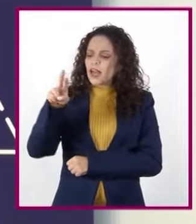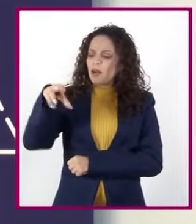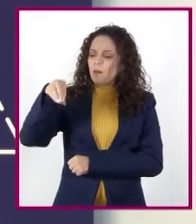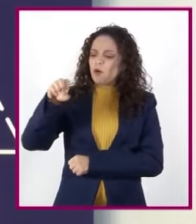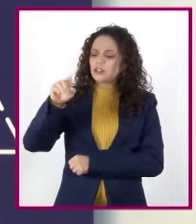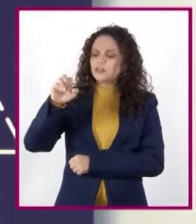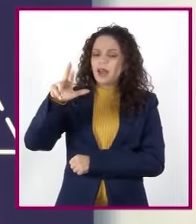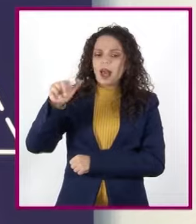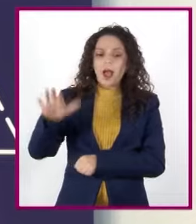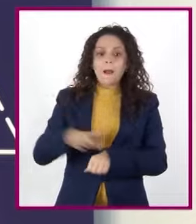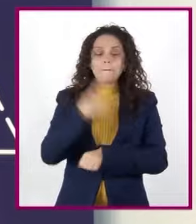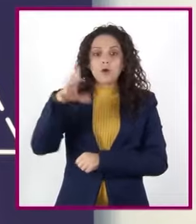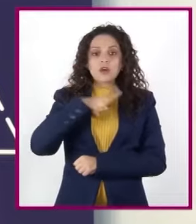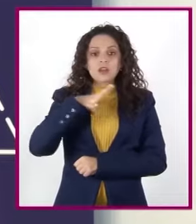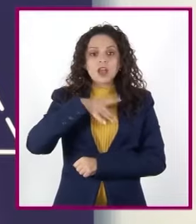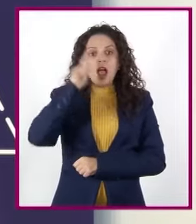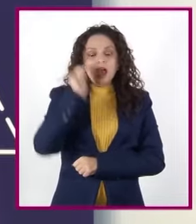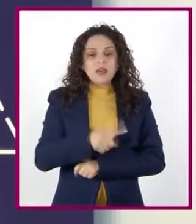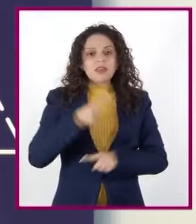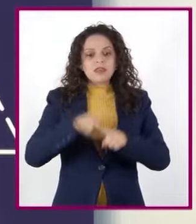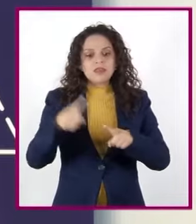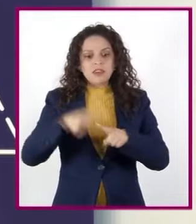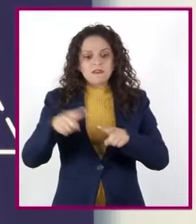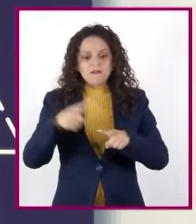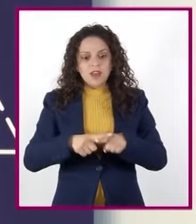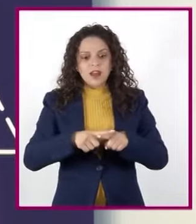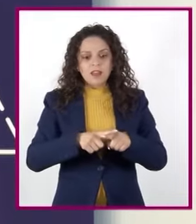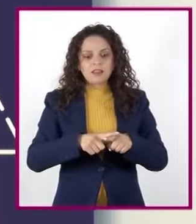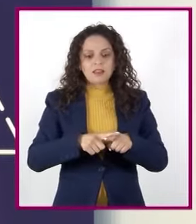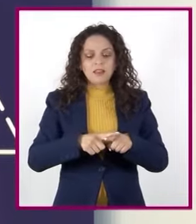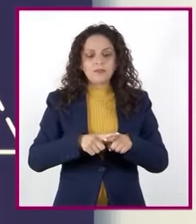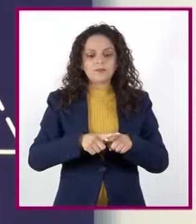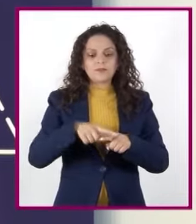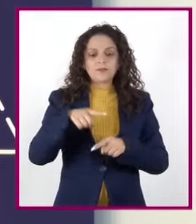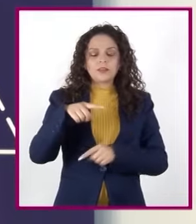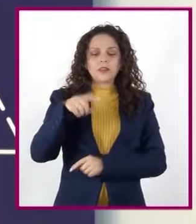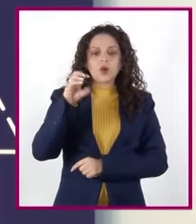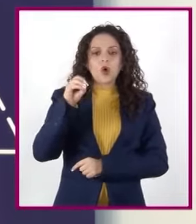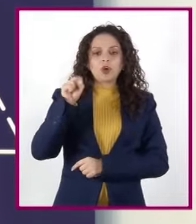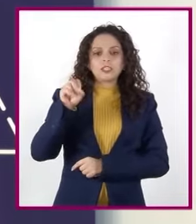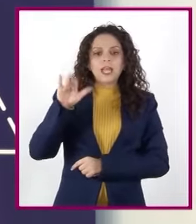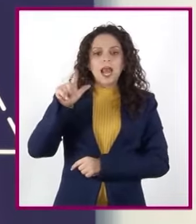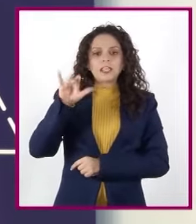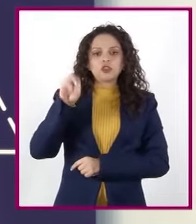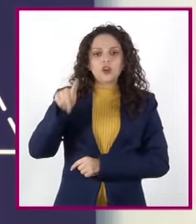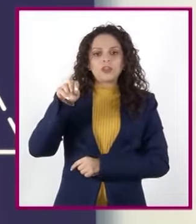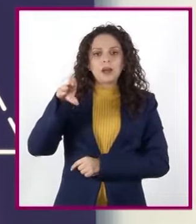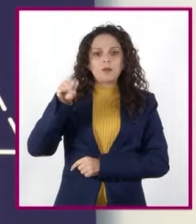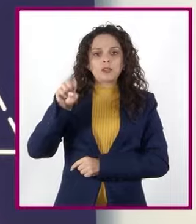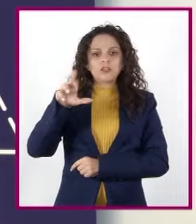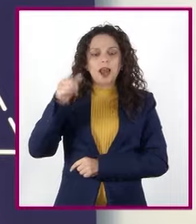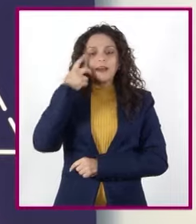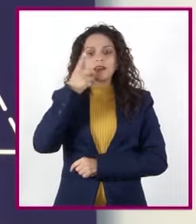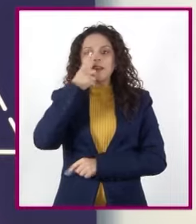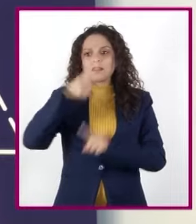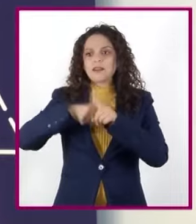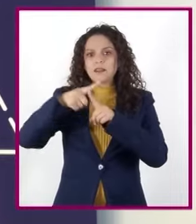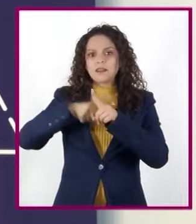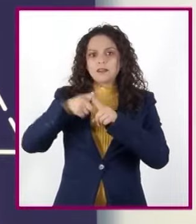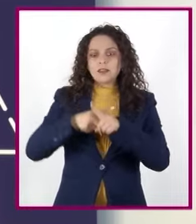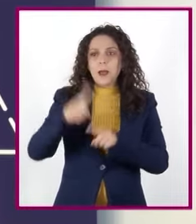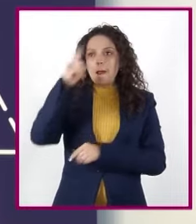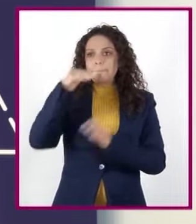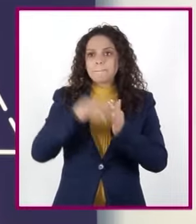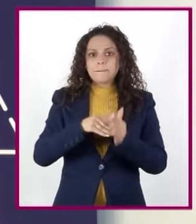abruptas oscilaciones térmicas. Esto quiere decir que durante el día la temperatura asciende a más de 1500 grados Celsius.